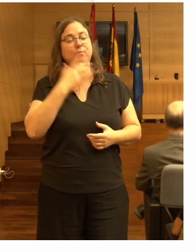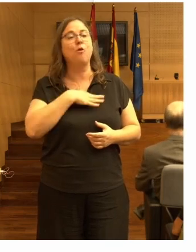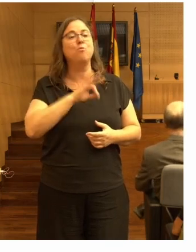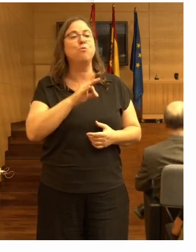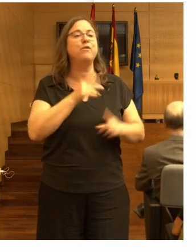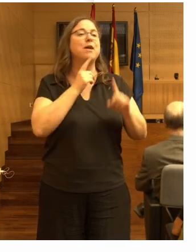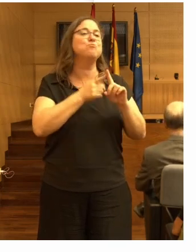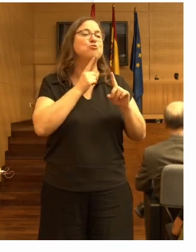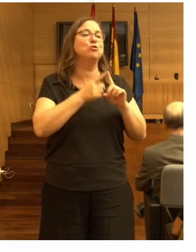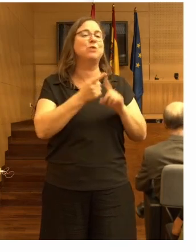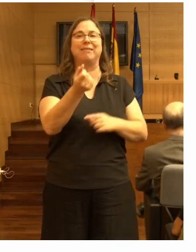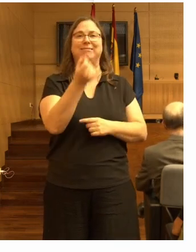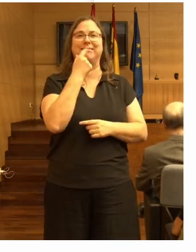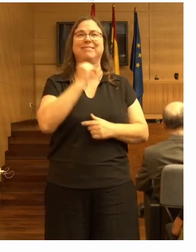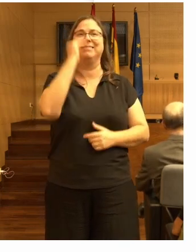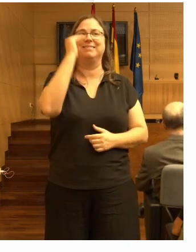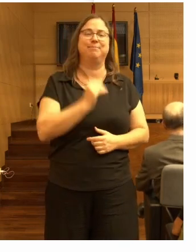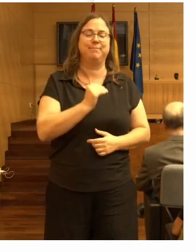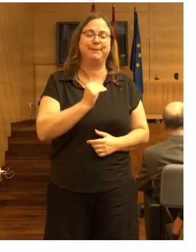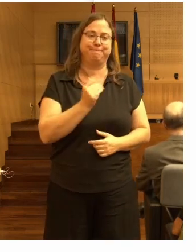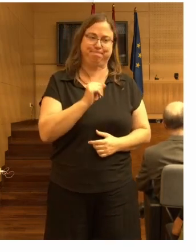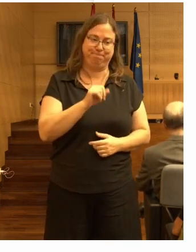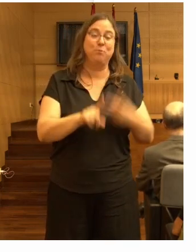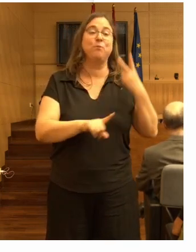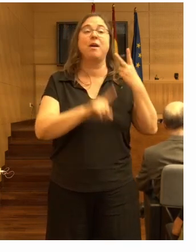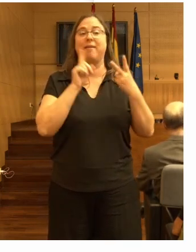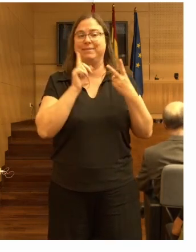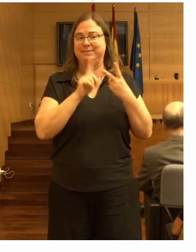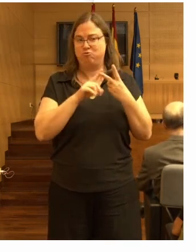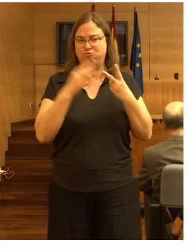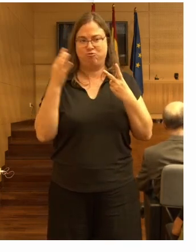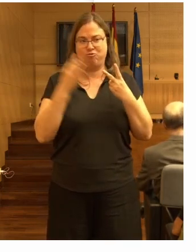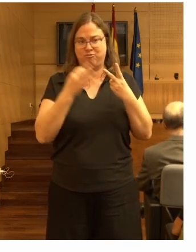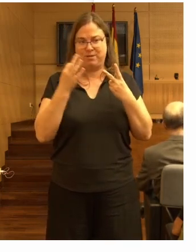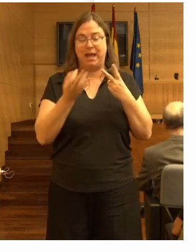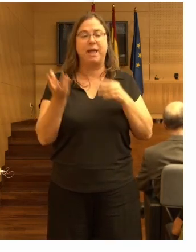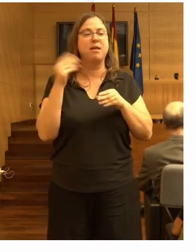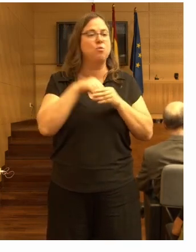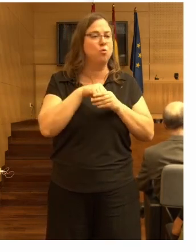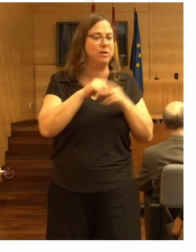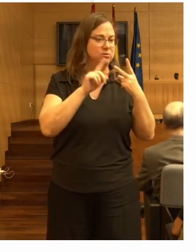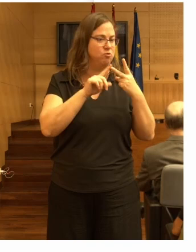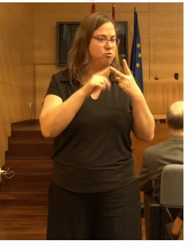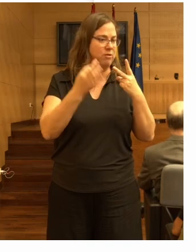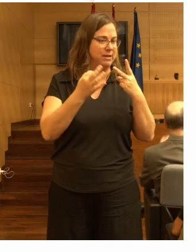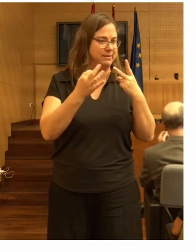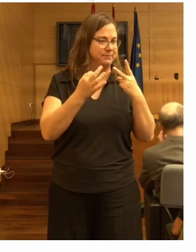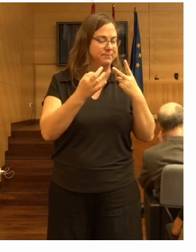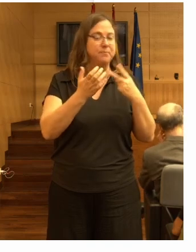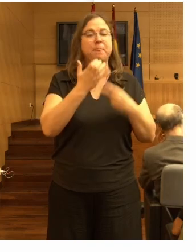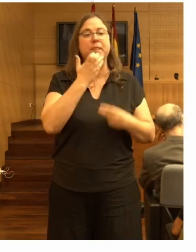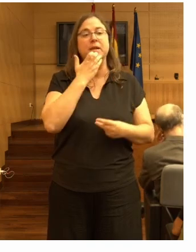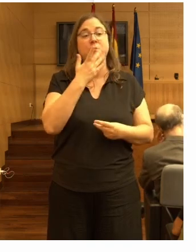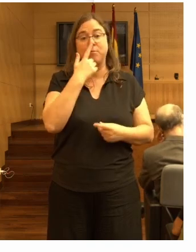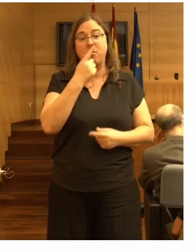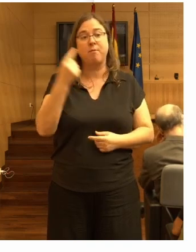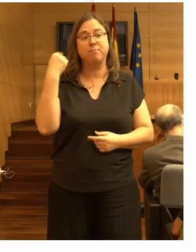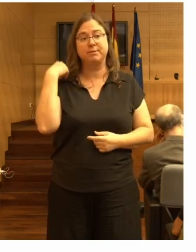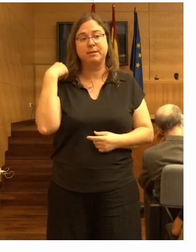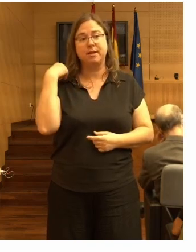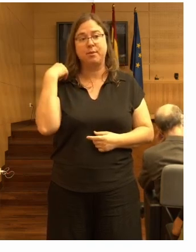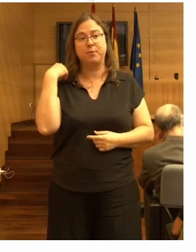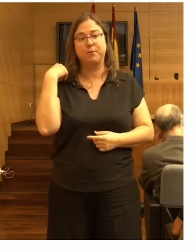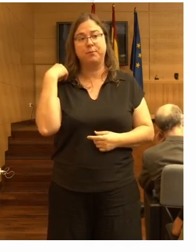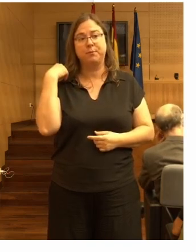usar menos psicotrópicos. Entonces, lo segundo que hemos incluido, por ejemplo, el año pasado en